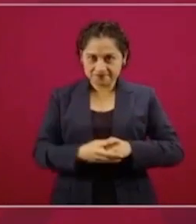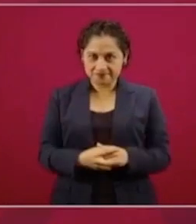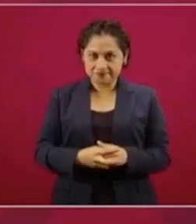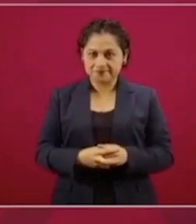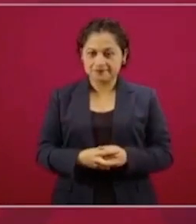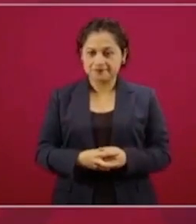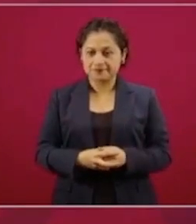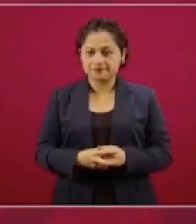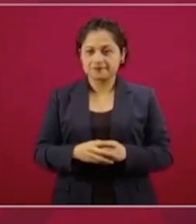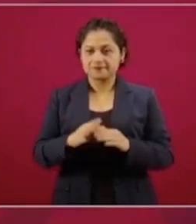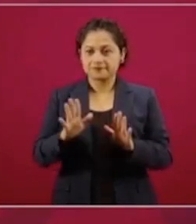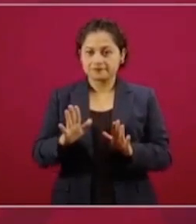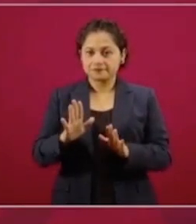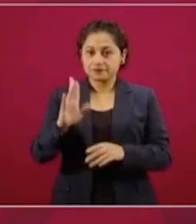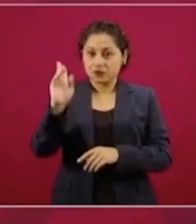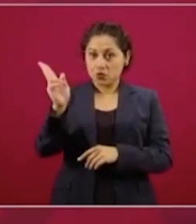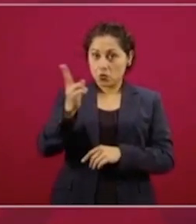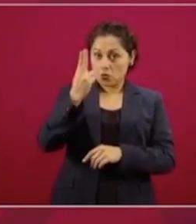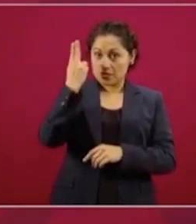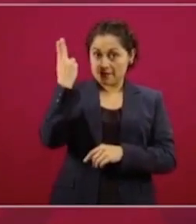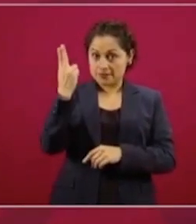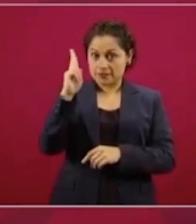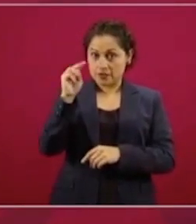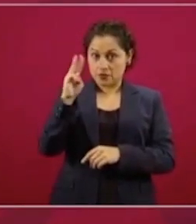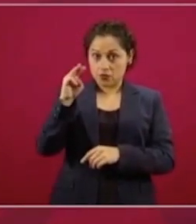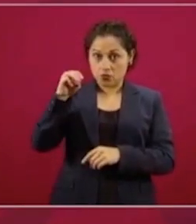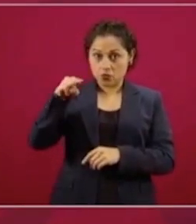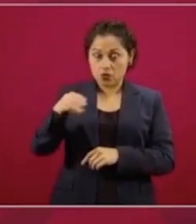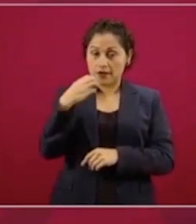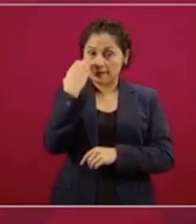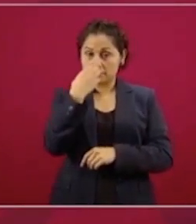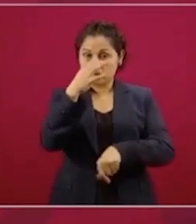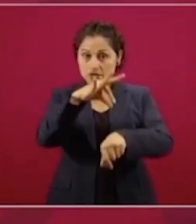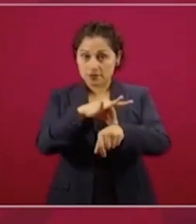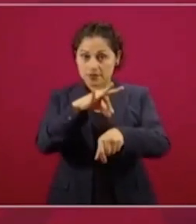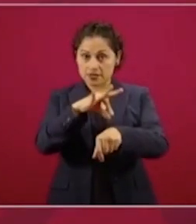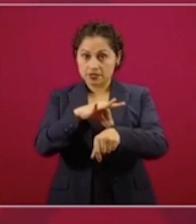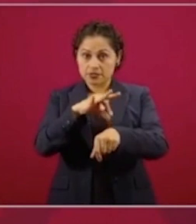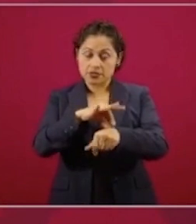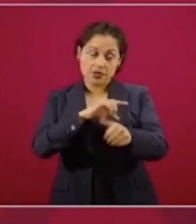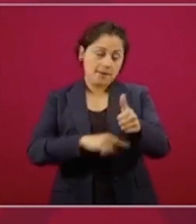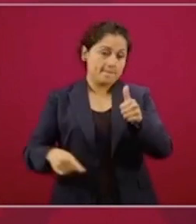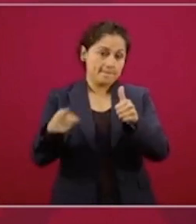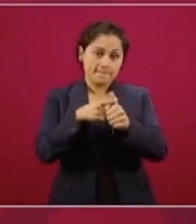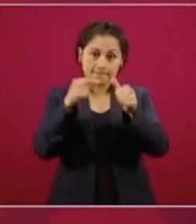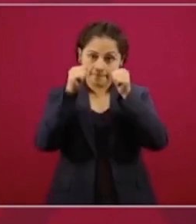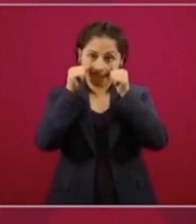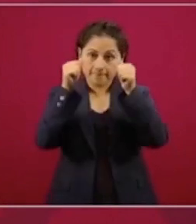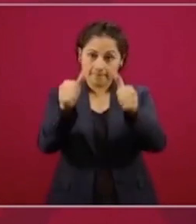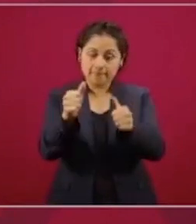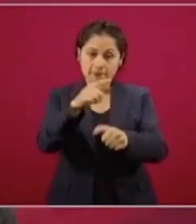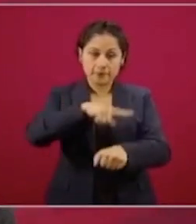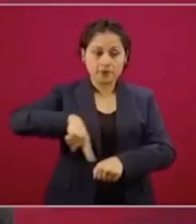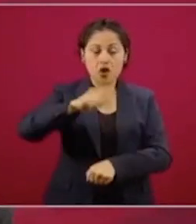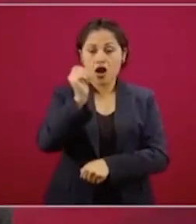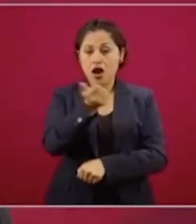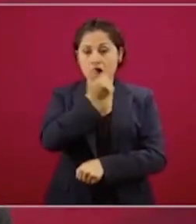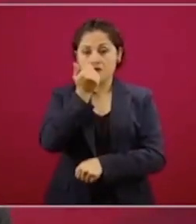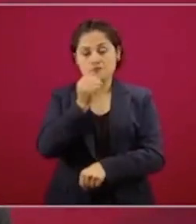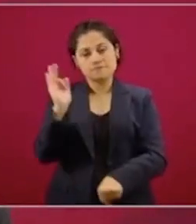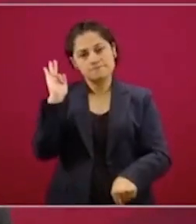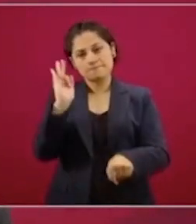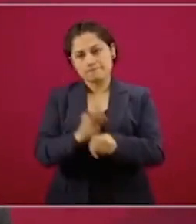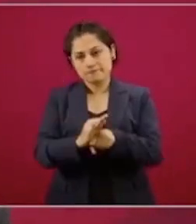La prioridad de la Facultad de Medicina de la Universidad Nacional es proteger a sus estudiantes. Cuando empezó la pandemia,